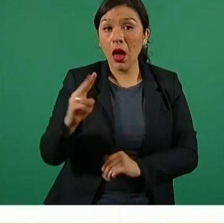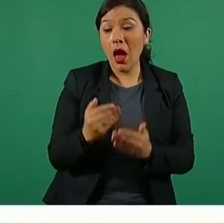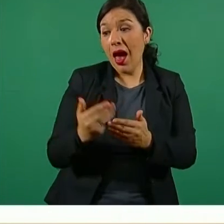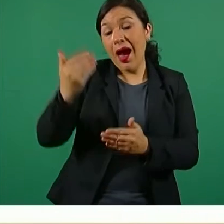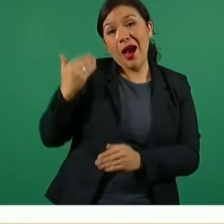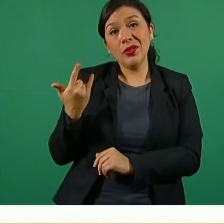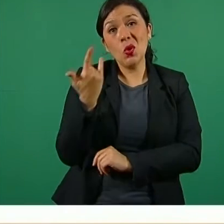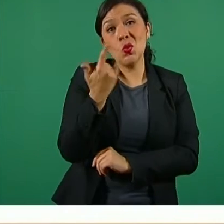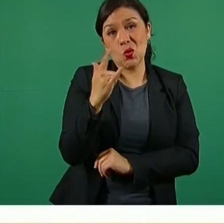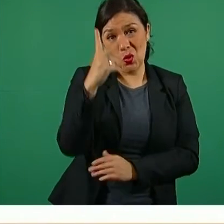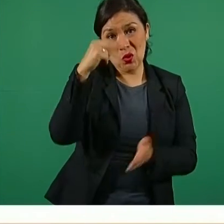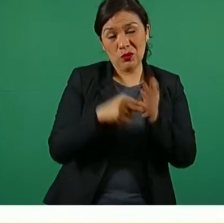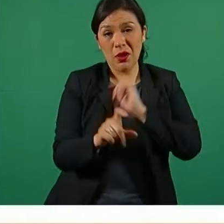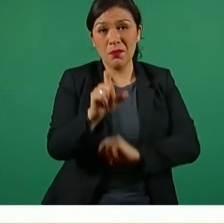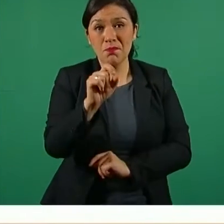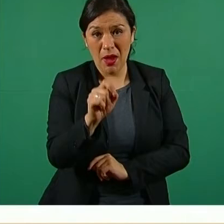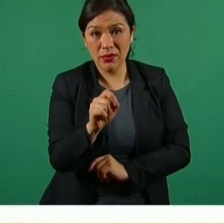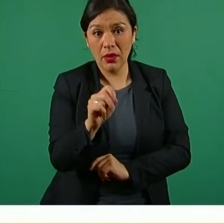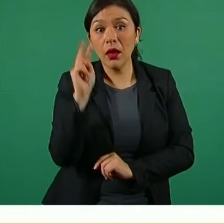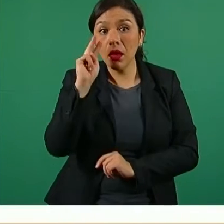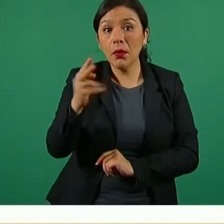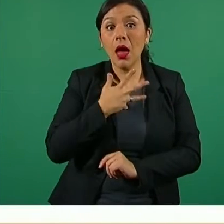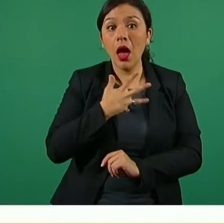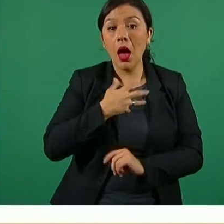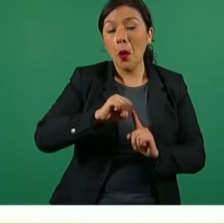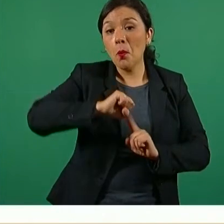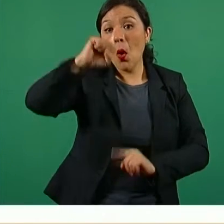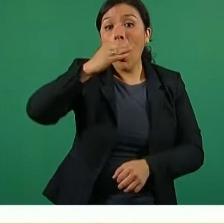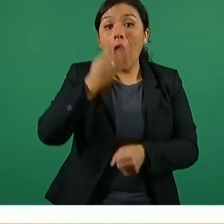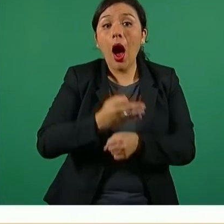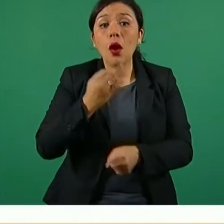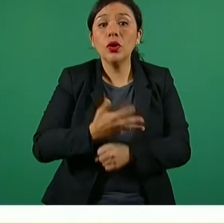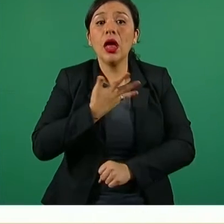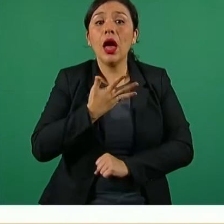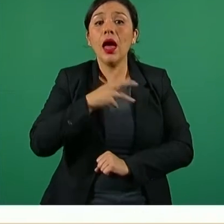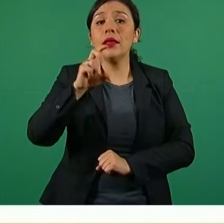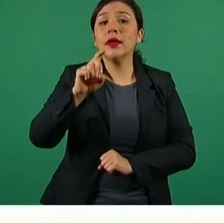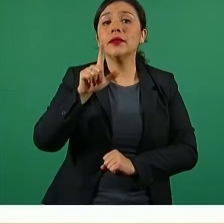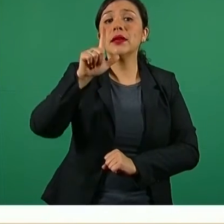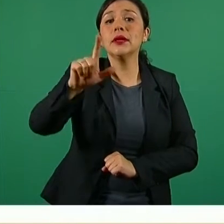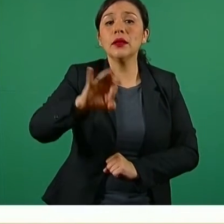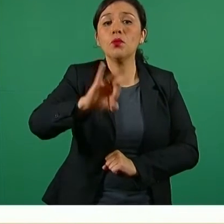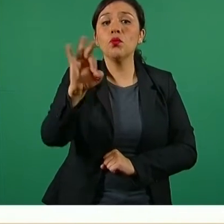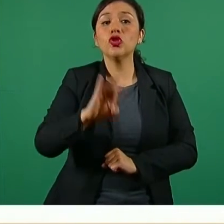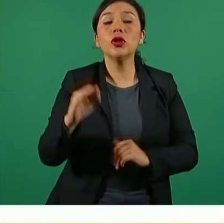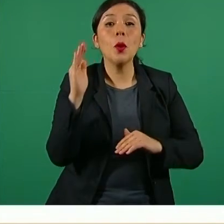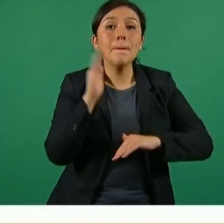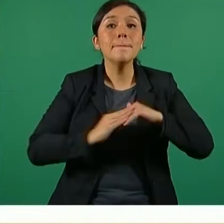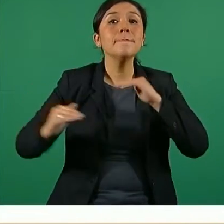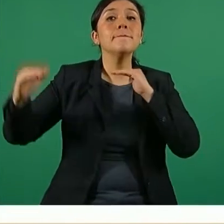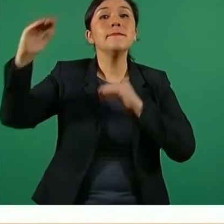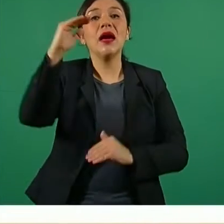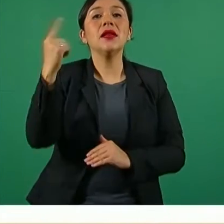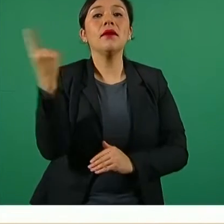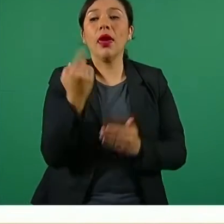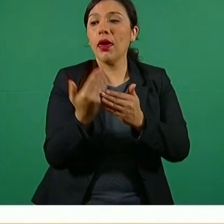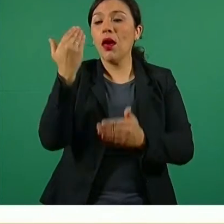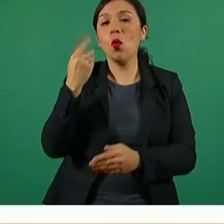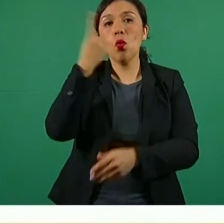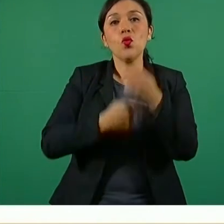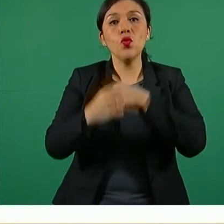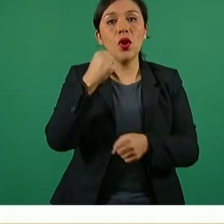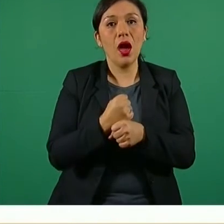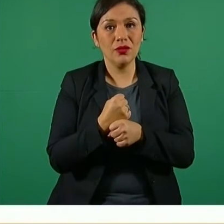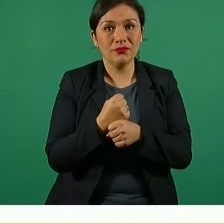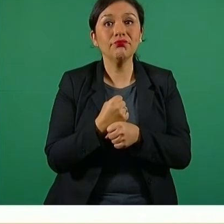julio de 2020 llegamos, ahorita tenemos 37 por ciento más, más casos. Esta es primera